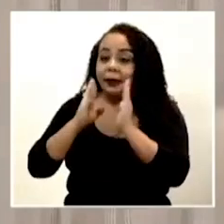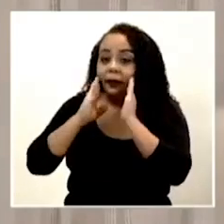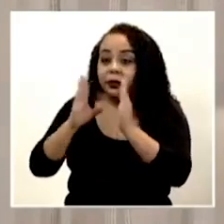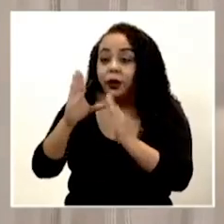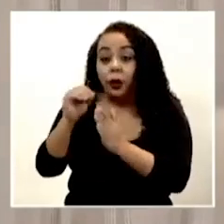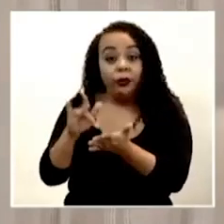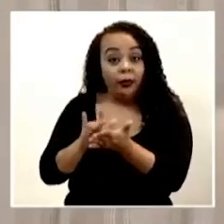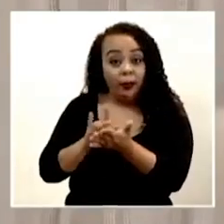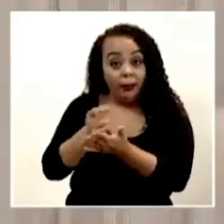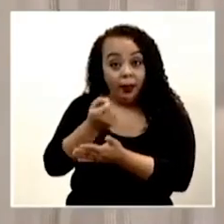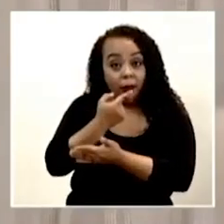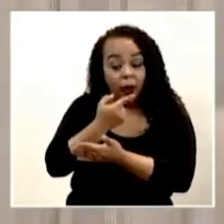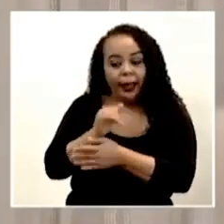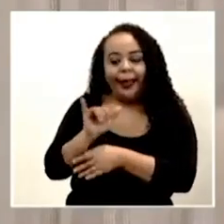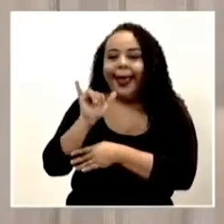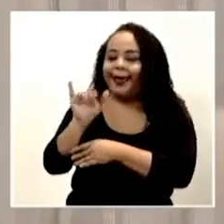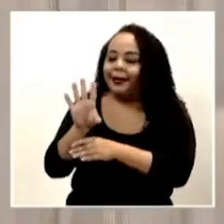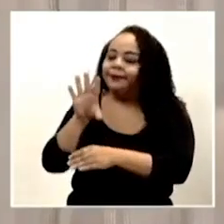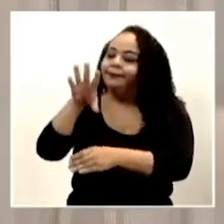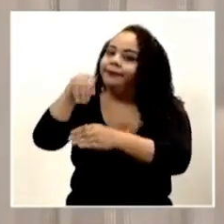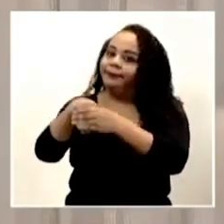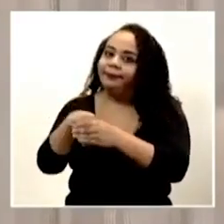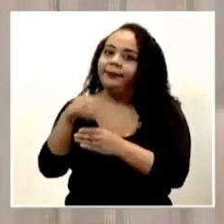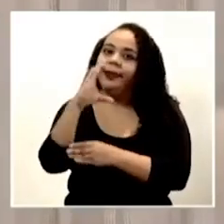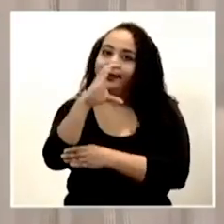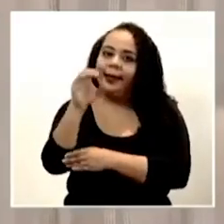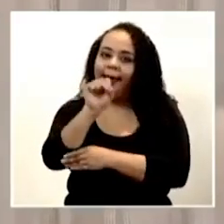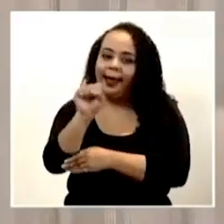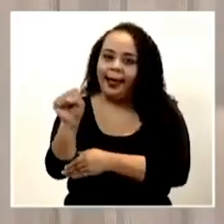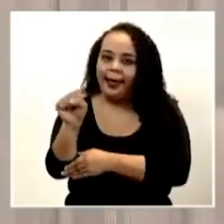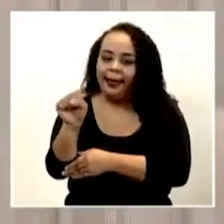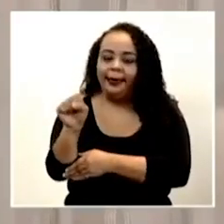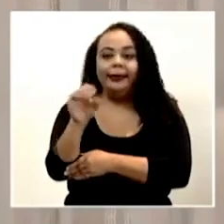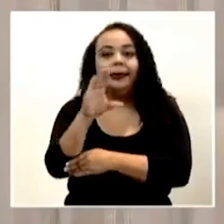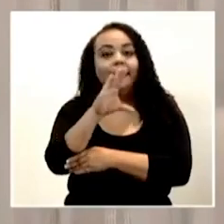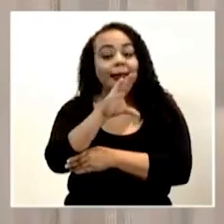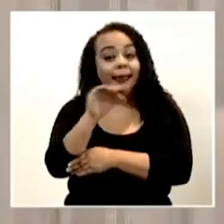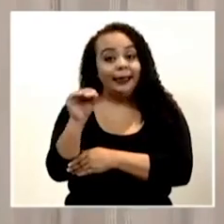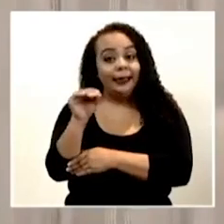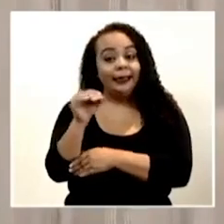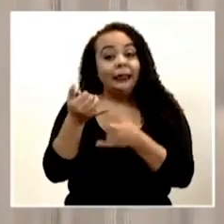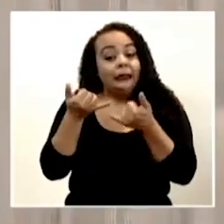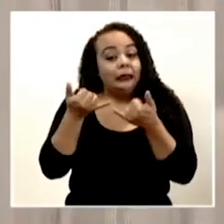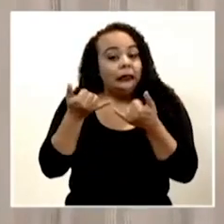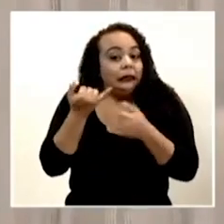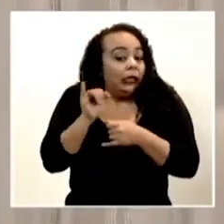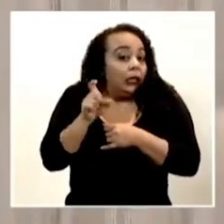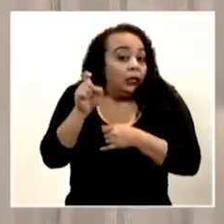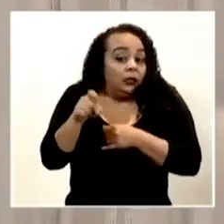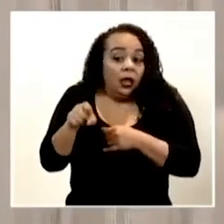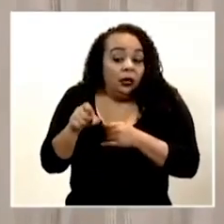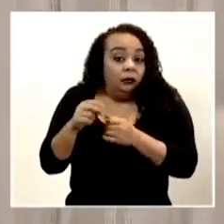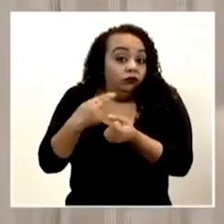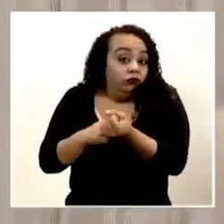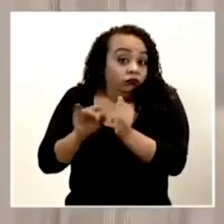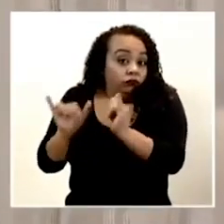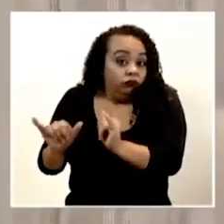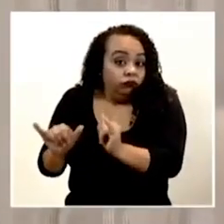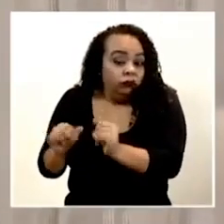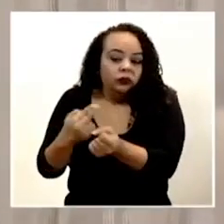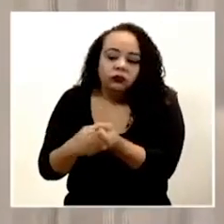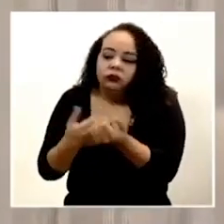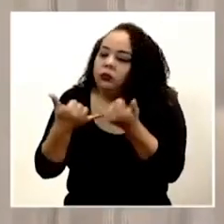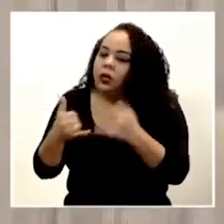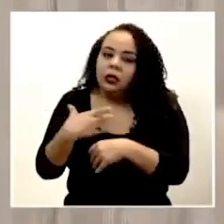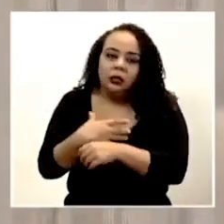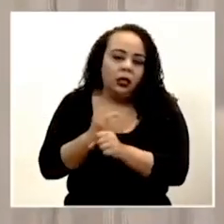tratamiento, ahí es donde interviene, eh, la caja. Y cuando sea necesario hospitalizarlo, se hospitaliza como ya